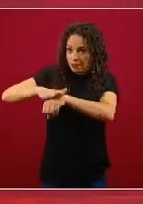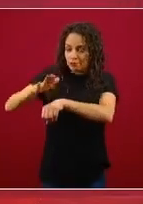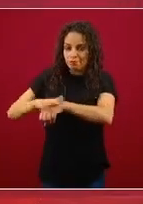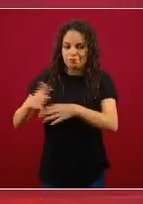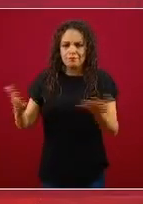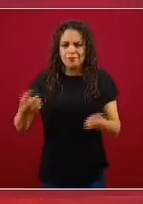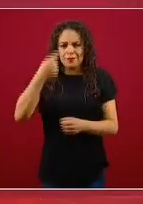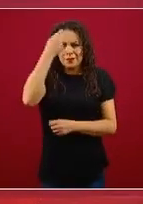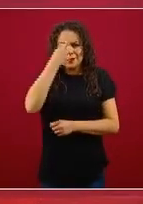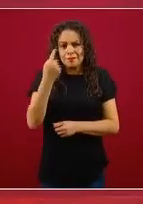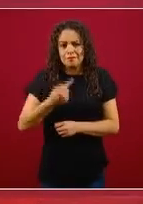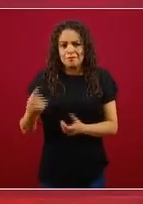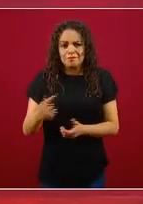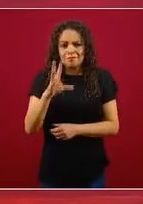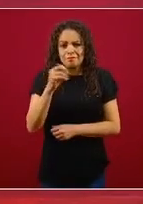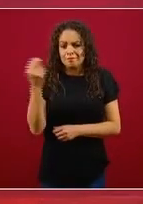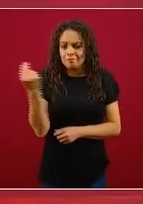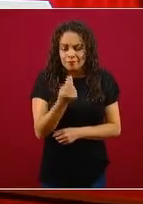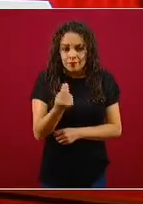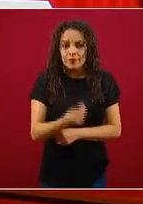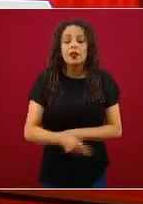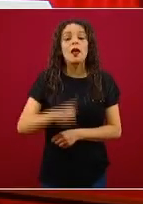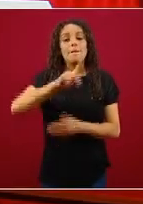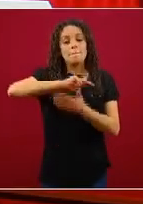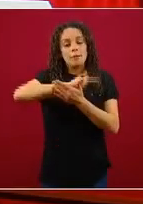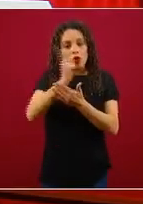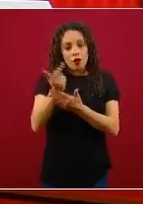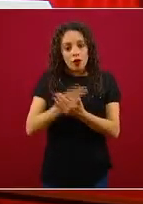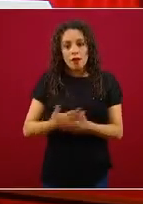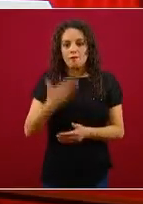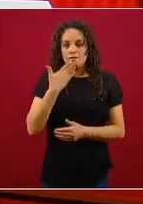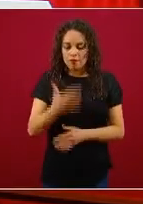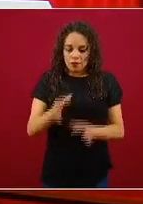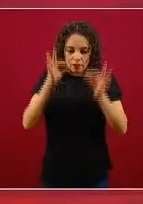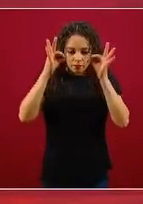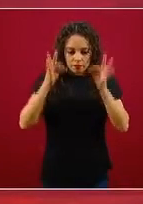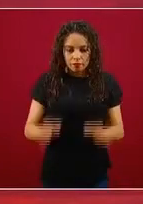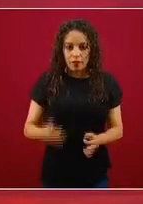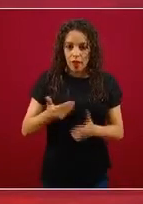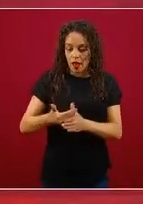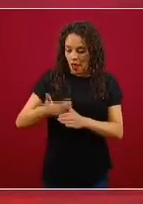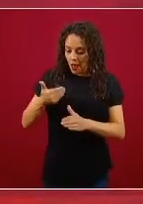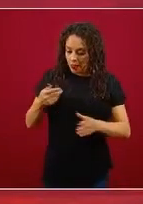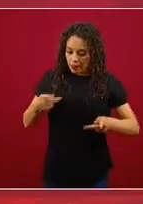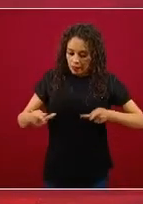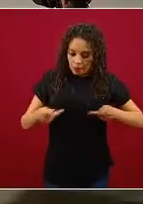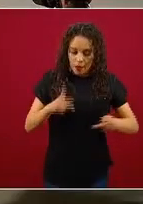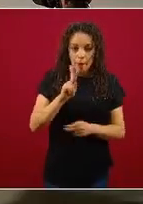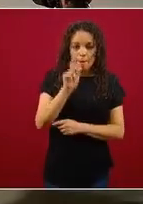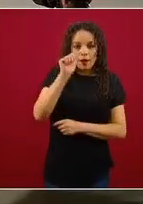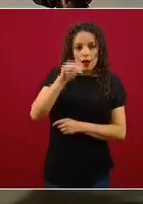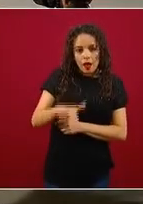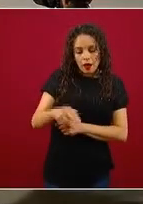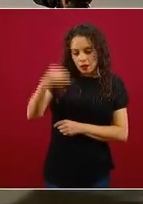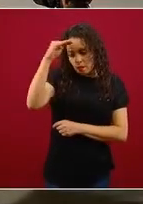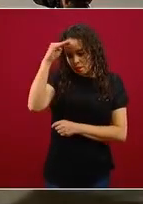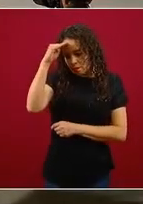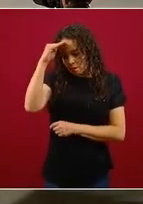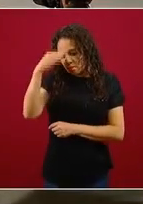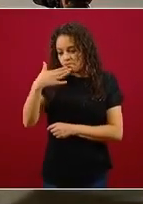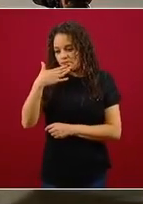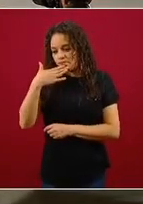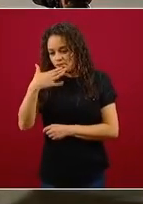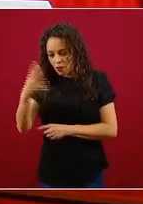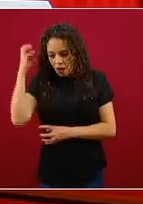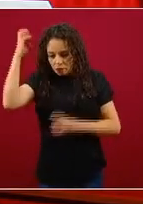tiene sentido es un programa bien estructurado, bien planeado, bien razonado, con objetivos claros, con